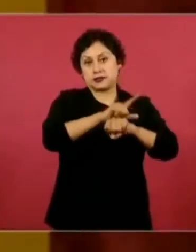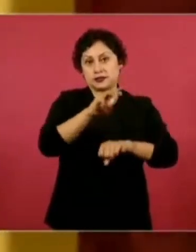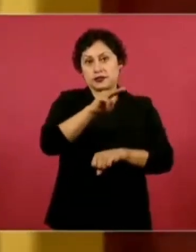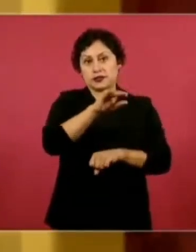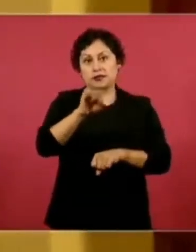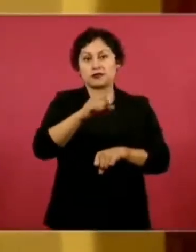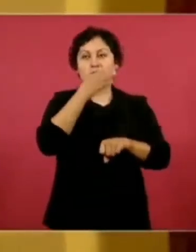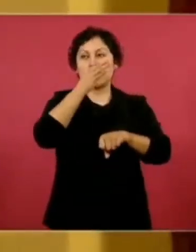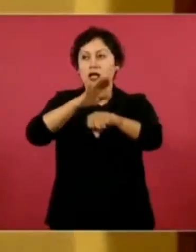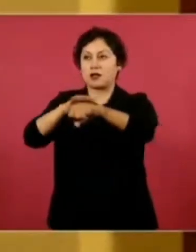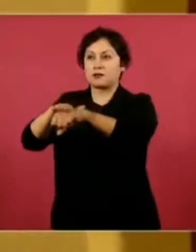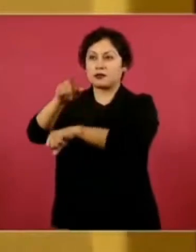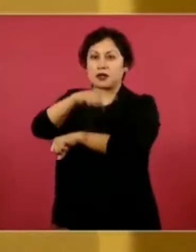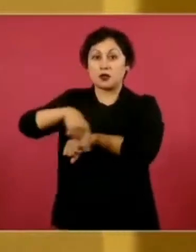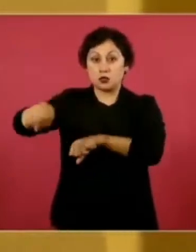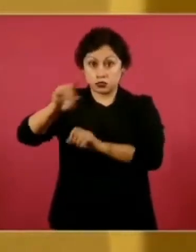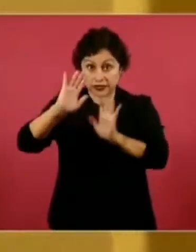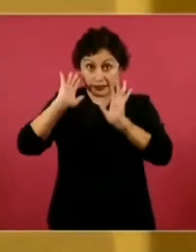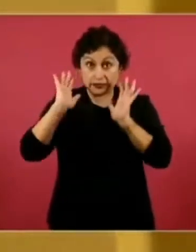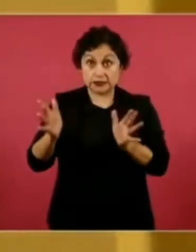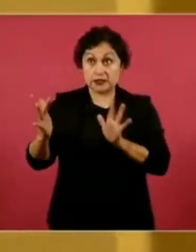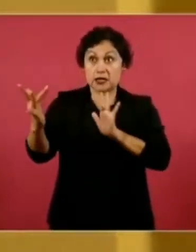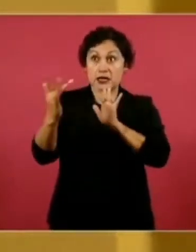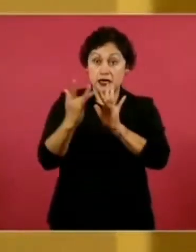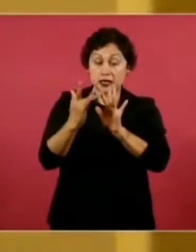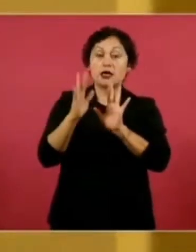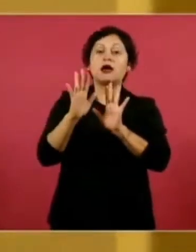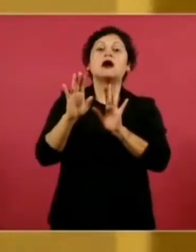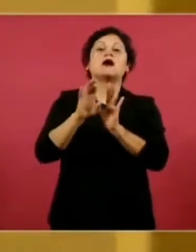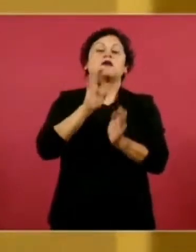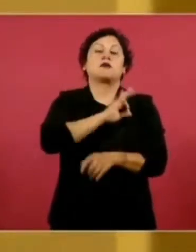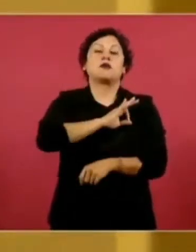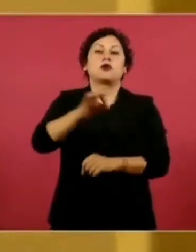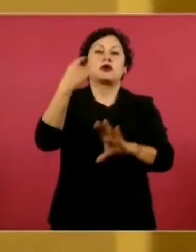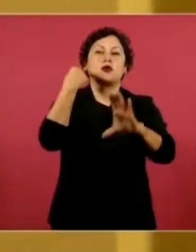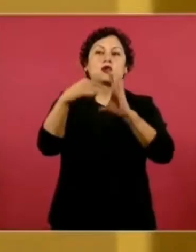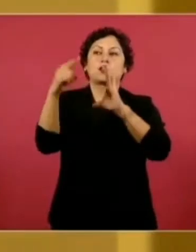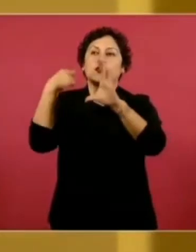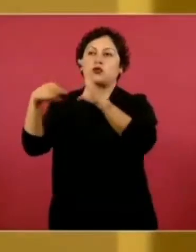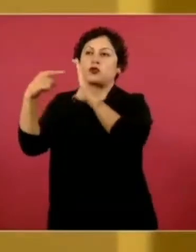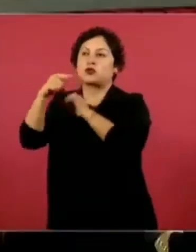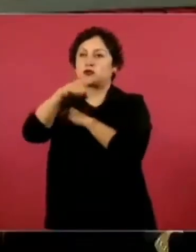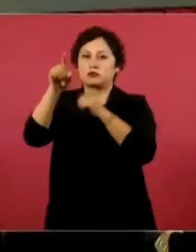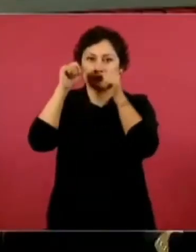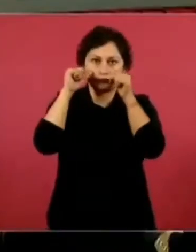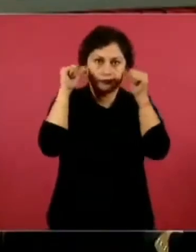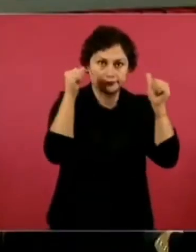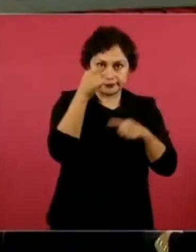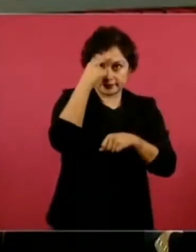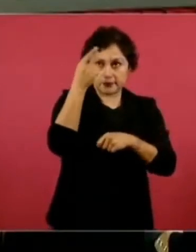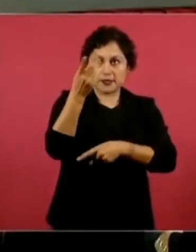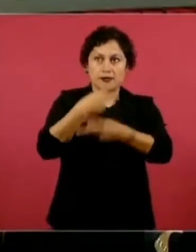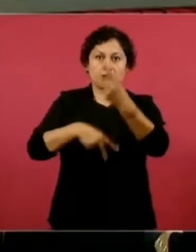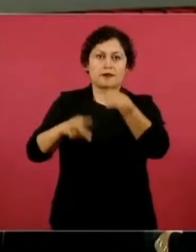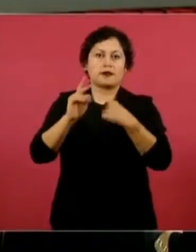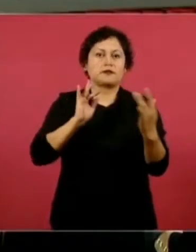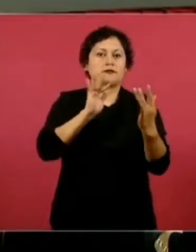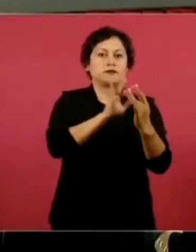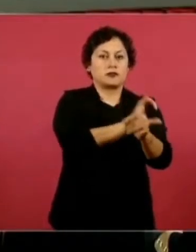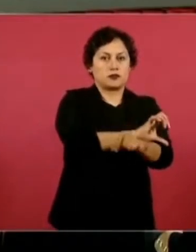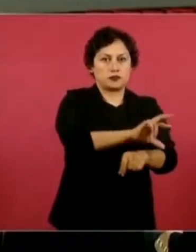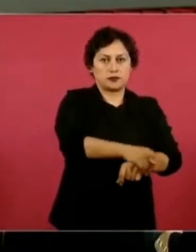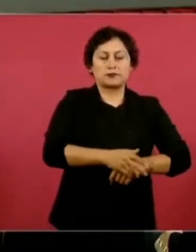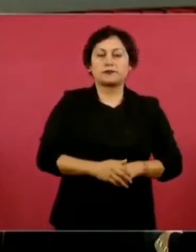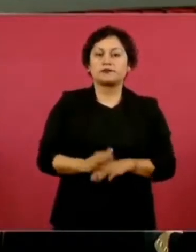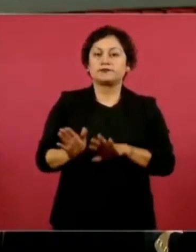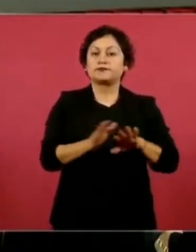atentos y atentas a sus correos electrónicos que estén pendientes. Y por último, señor presidente, este